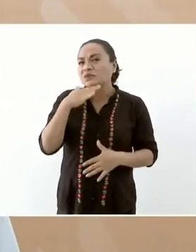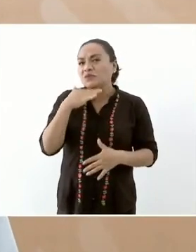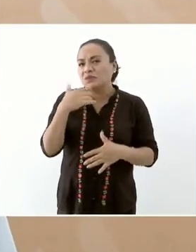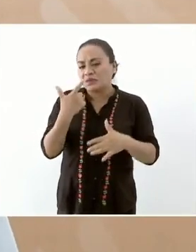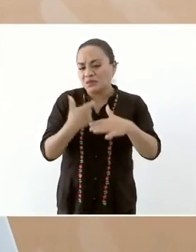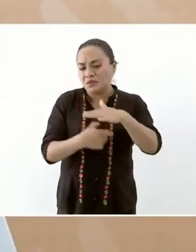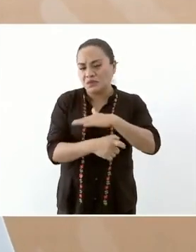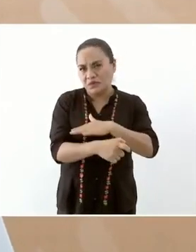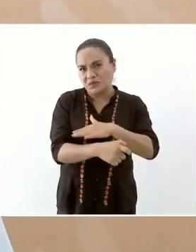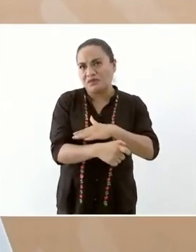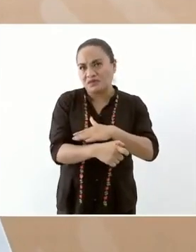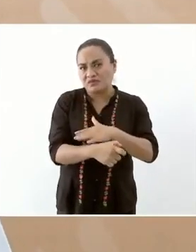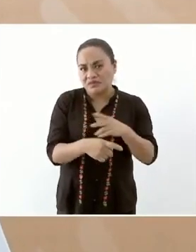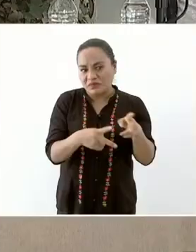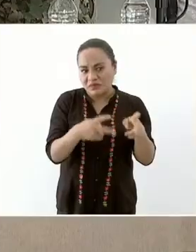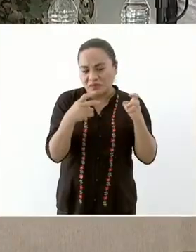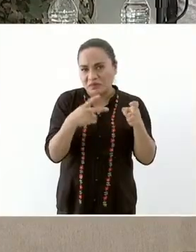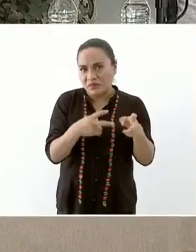habían